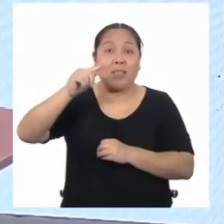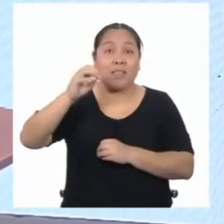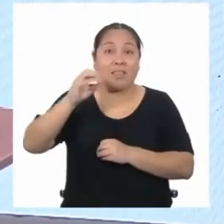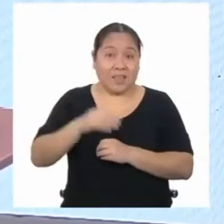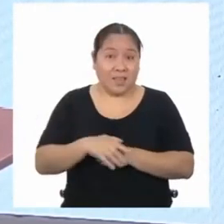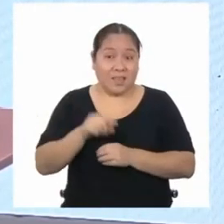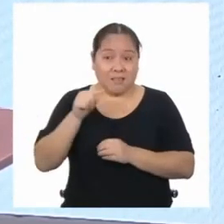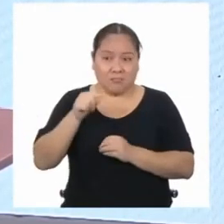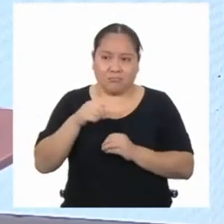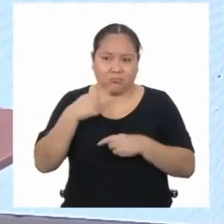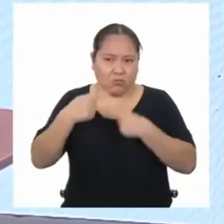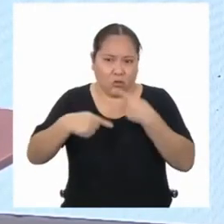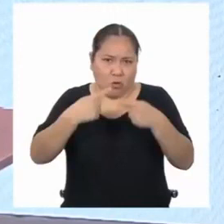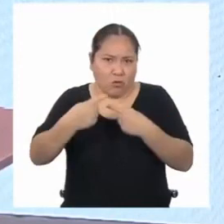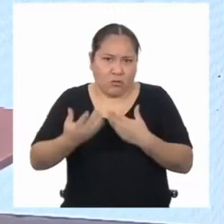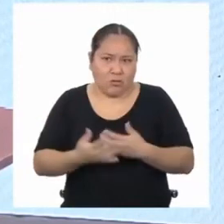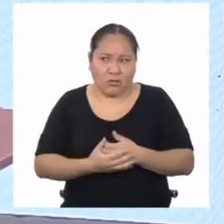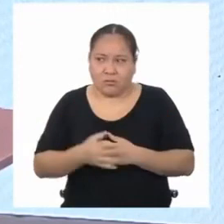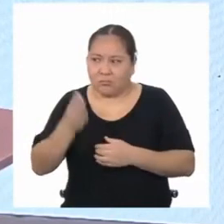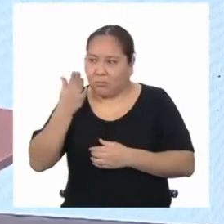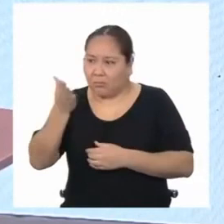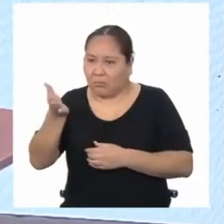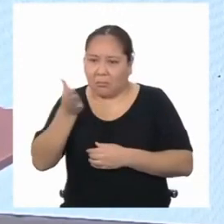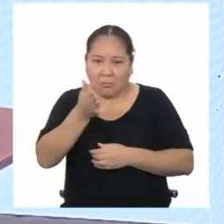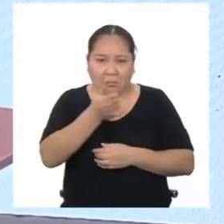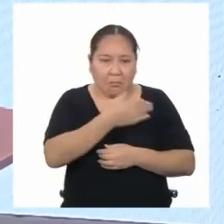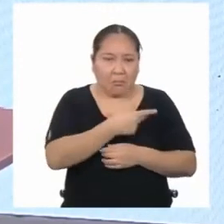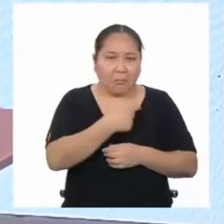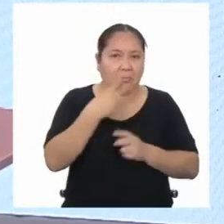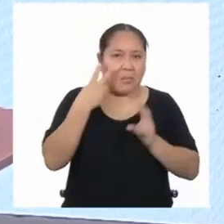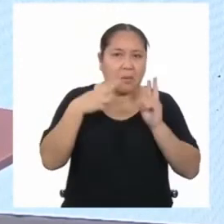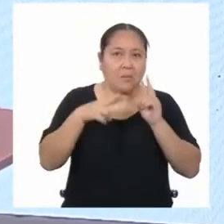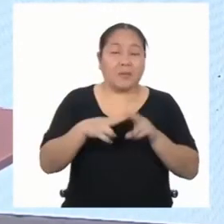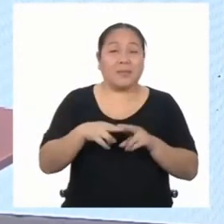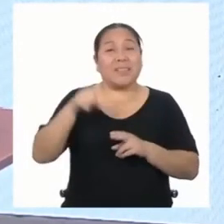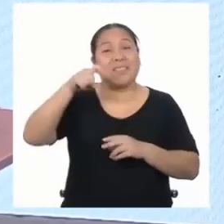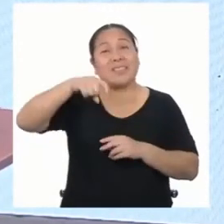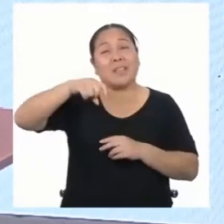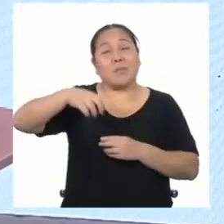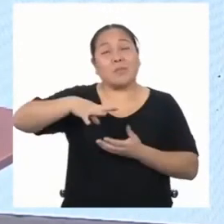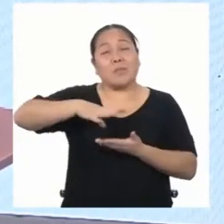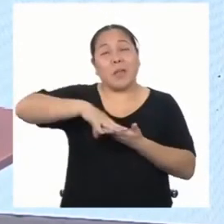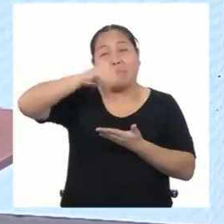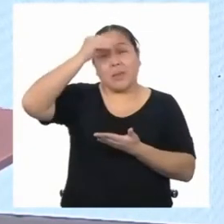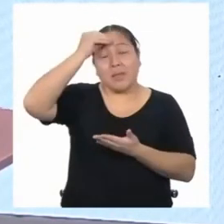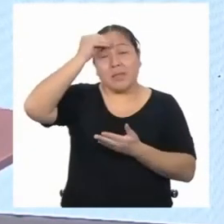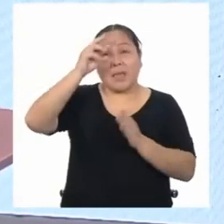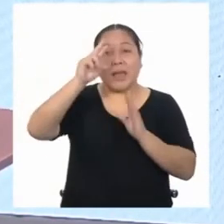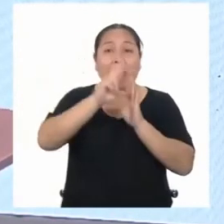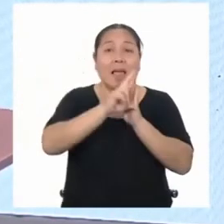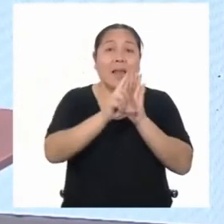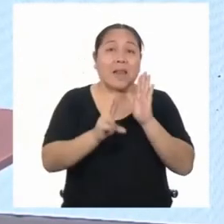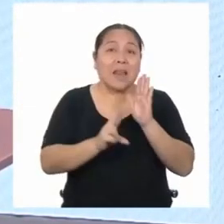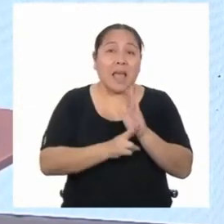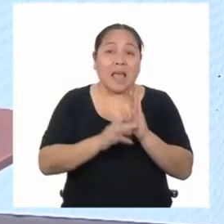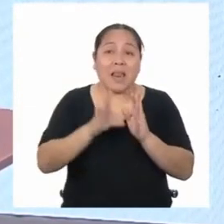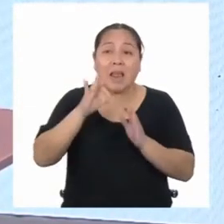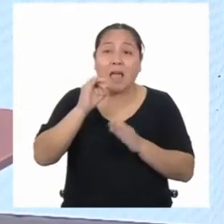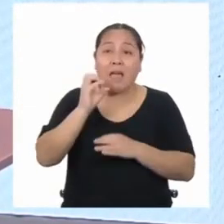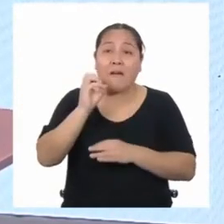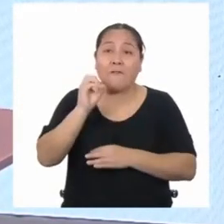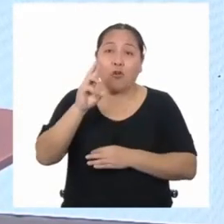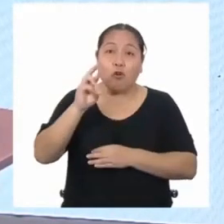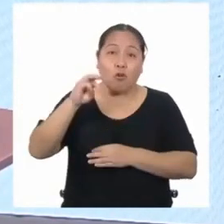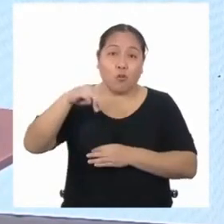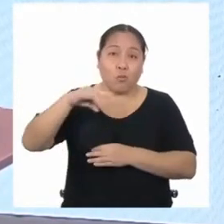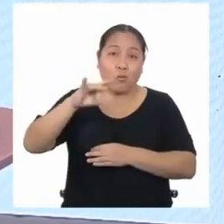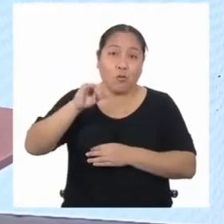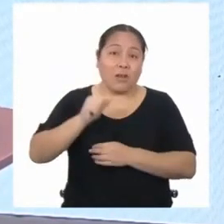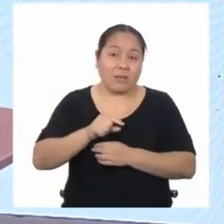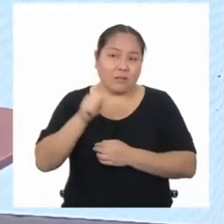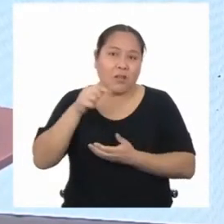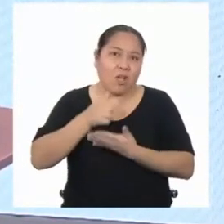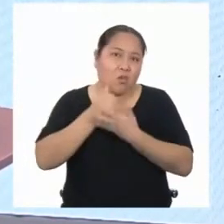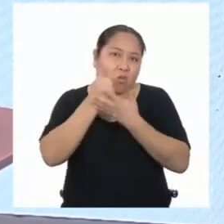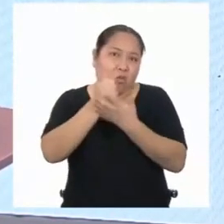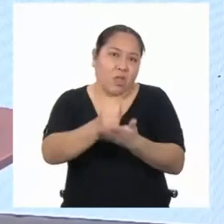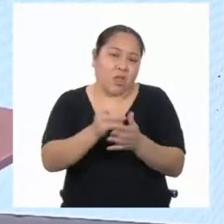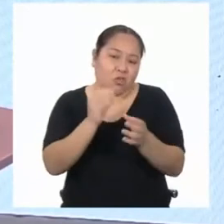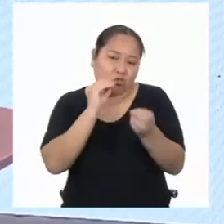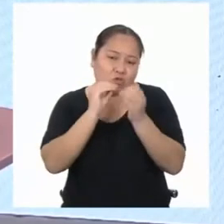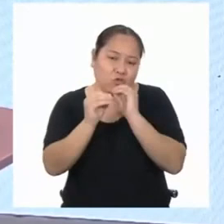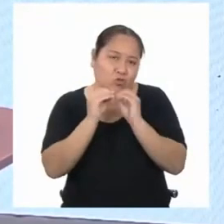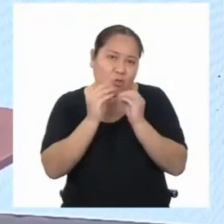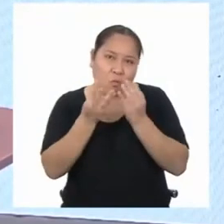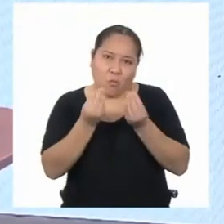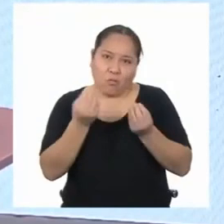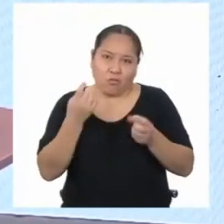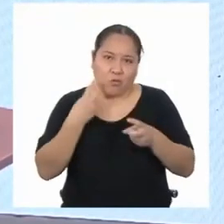está presente en todas partes. Por eso, conocer sus reglas y sus fórmulas nos ayudará a resolver muchas situaciones. Como para